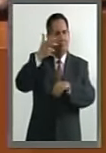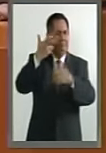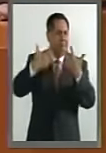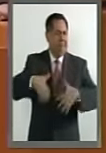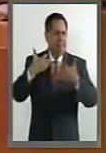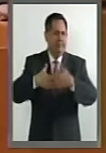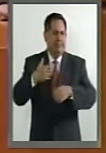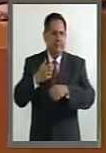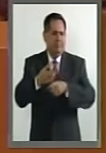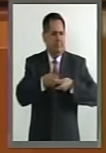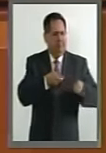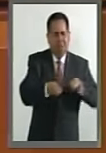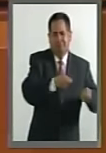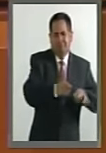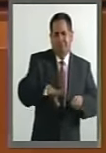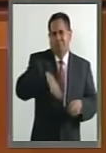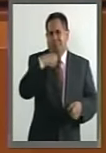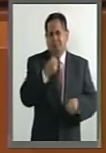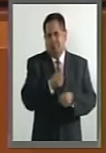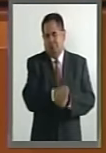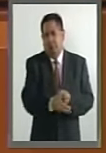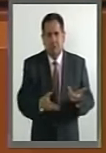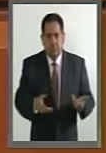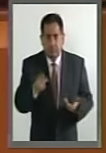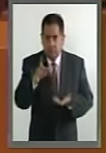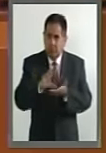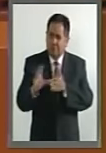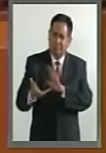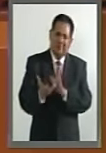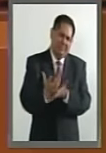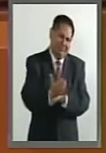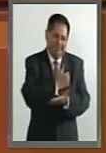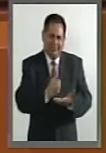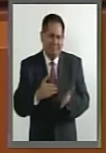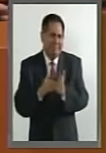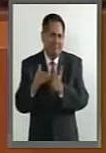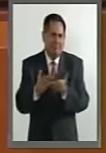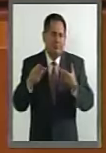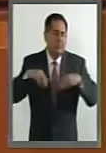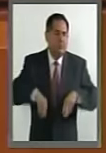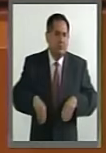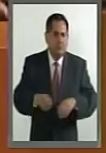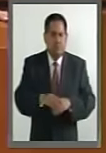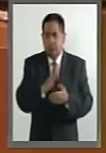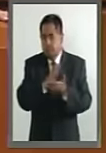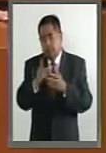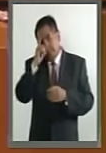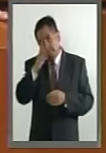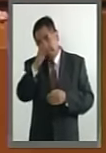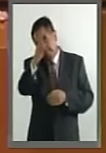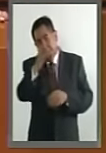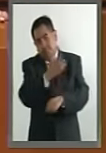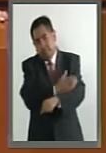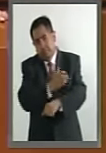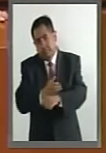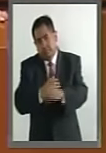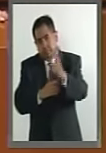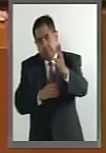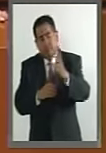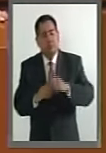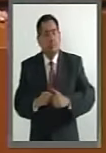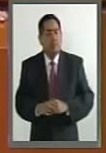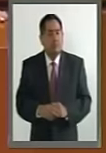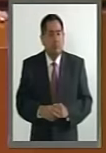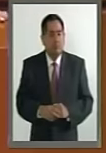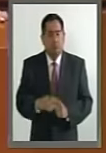ellos los explotaran y estas reciben ganancias millonarias. Y por el otro lado, para mi compañera que